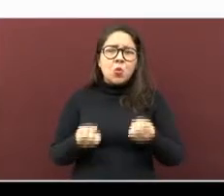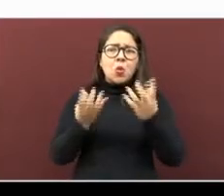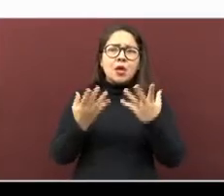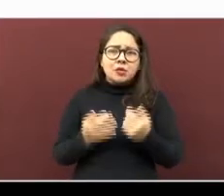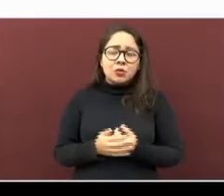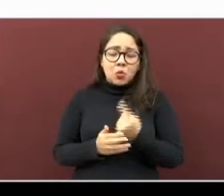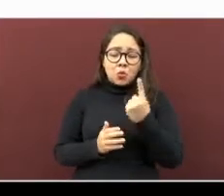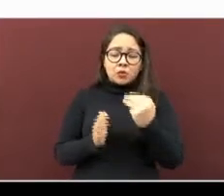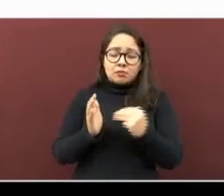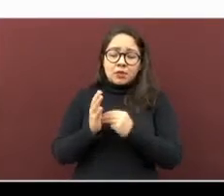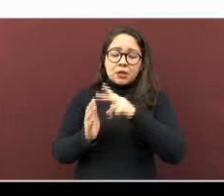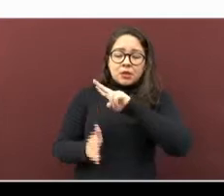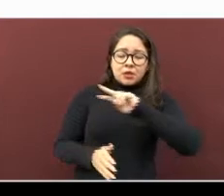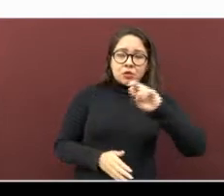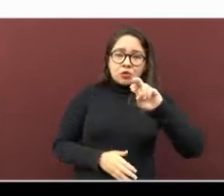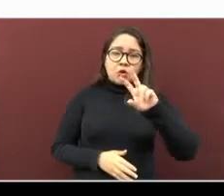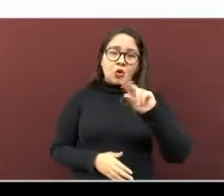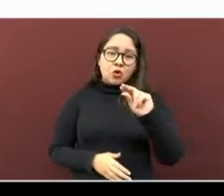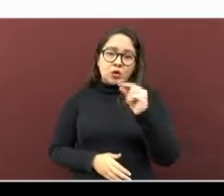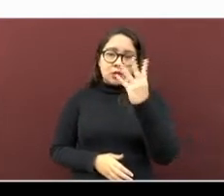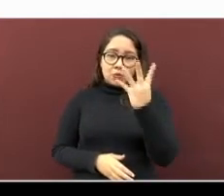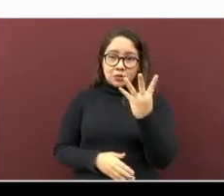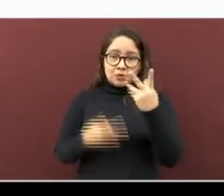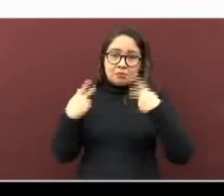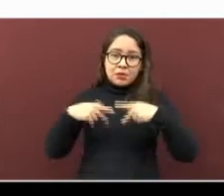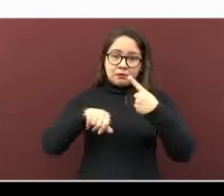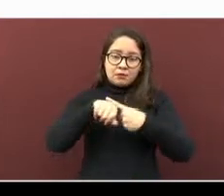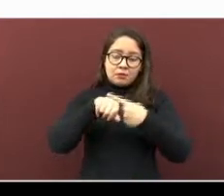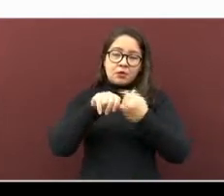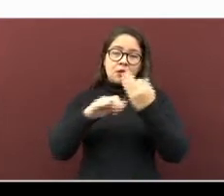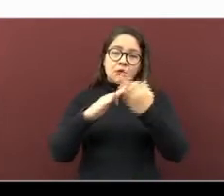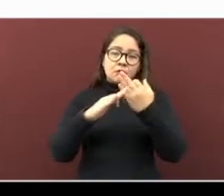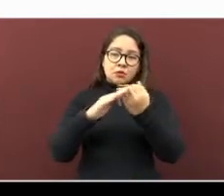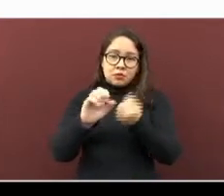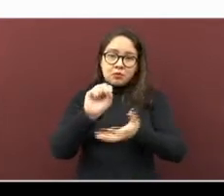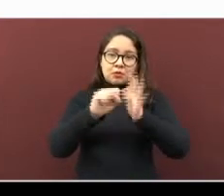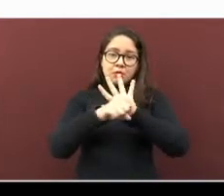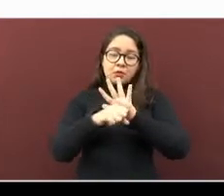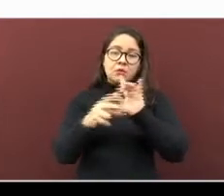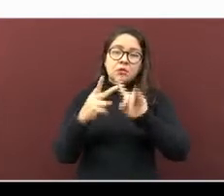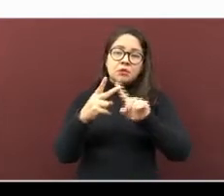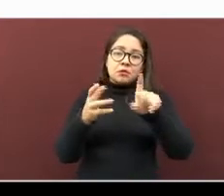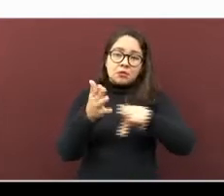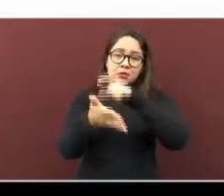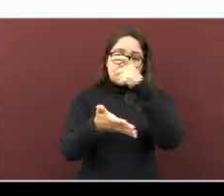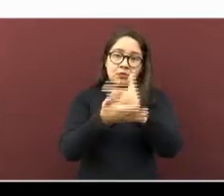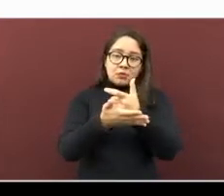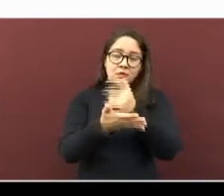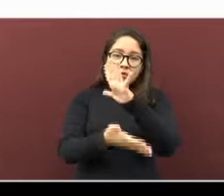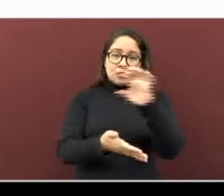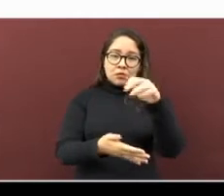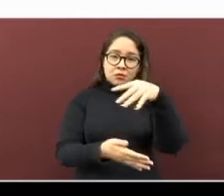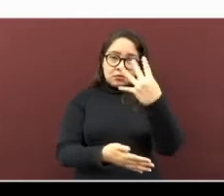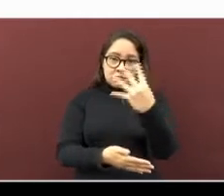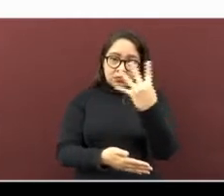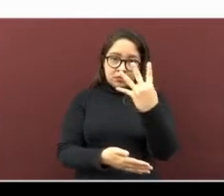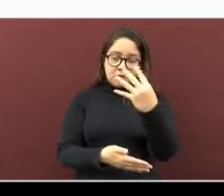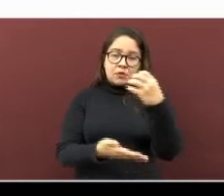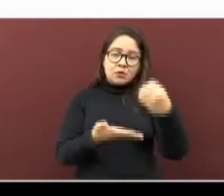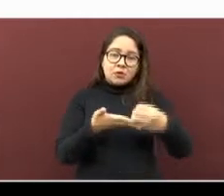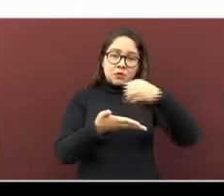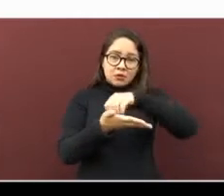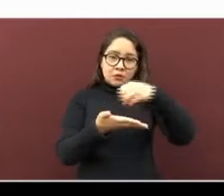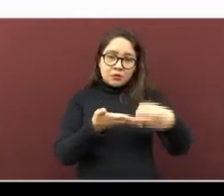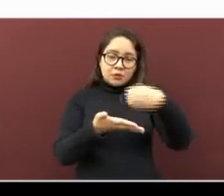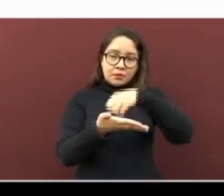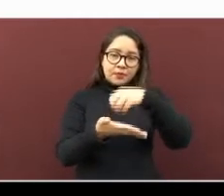1.284. Jalapa, 514. Orizaba,